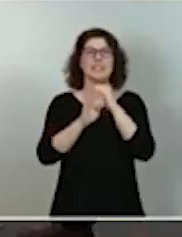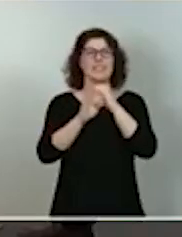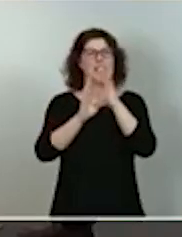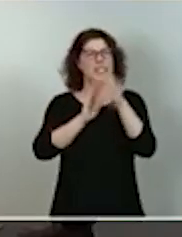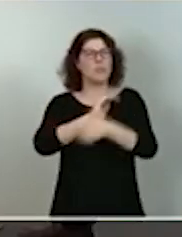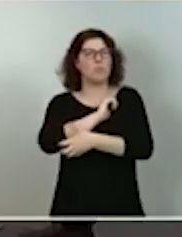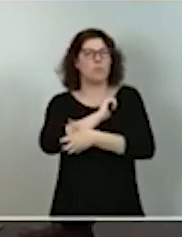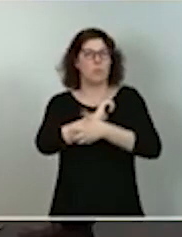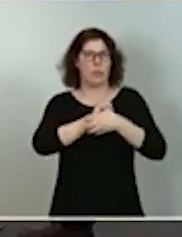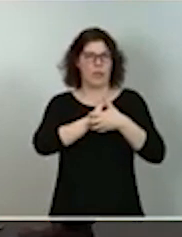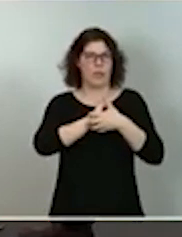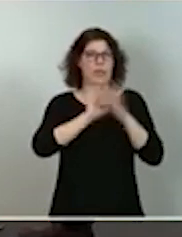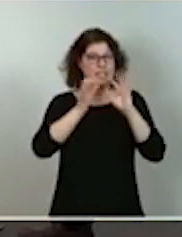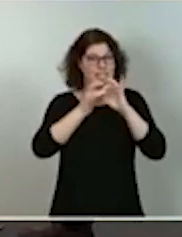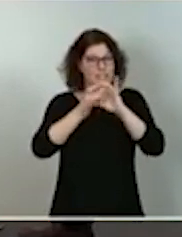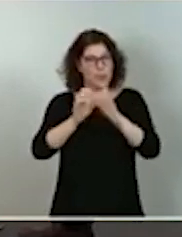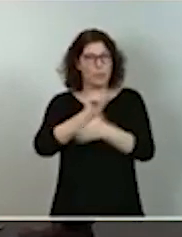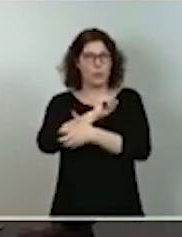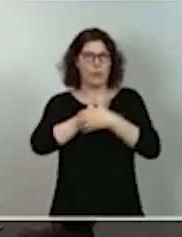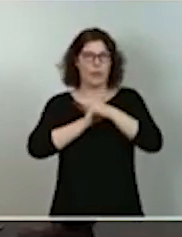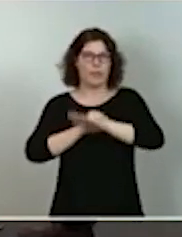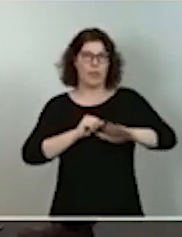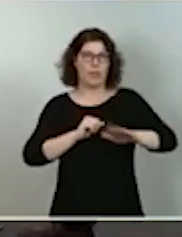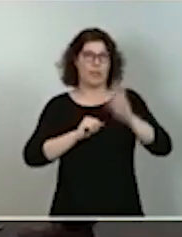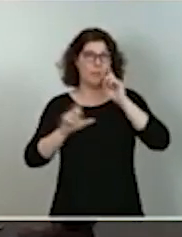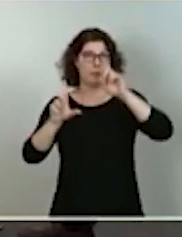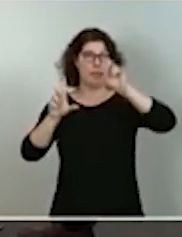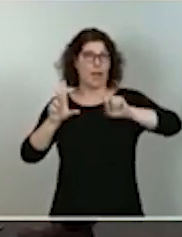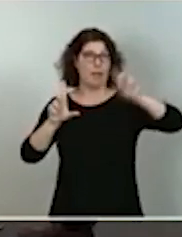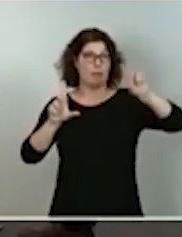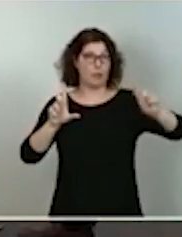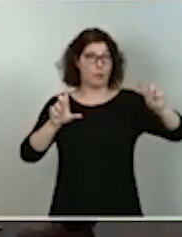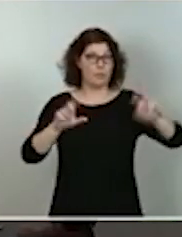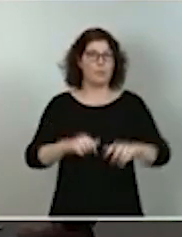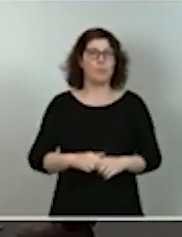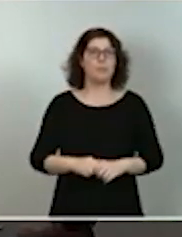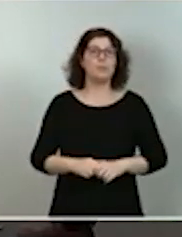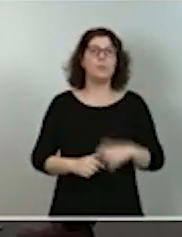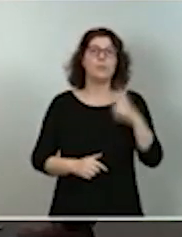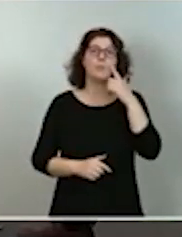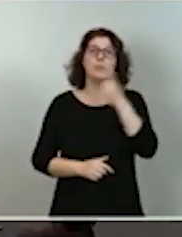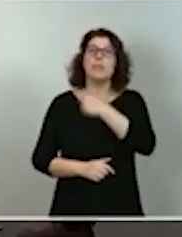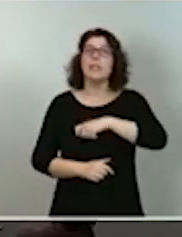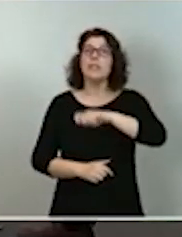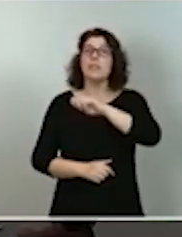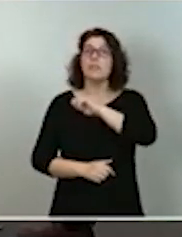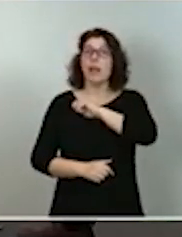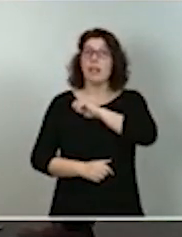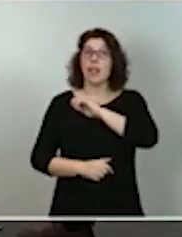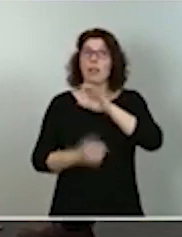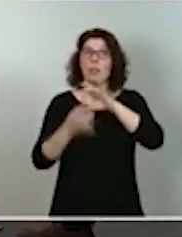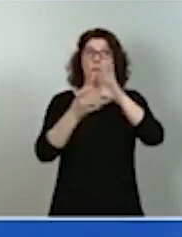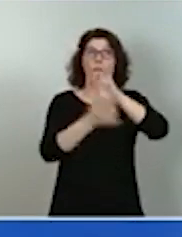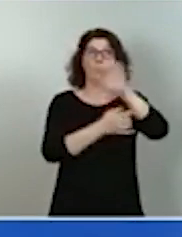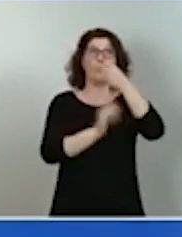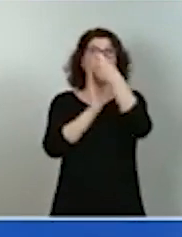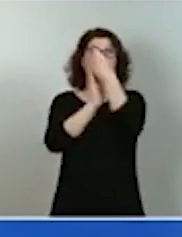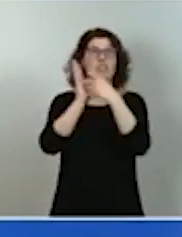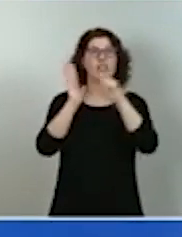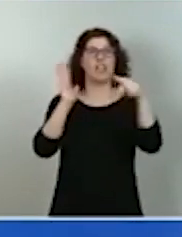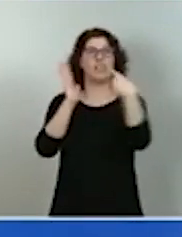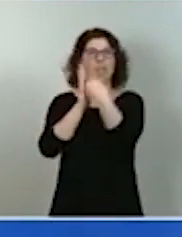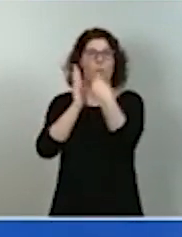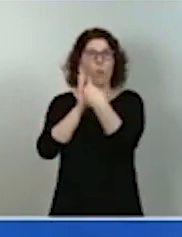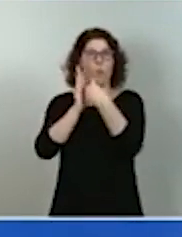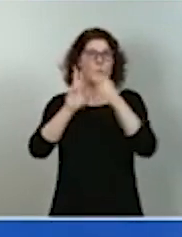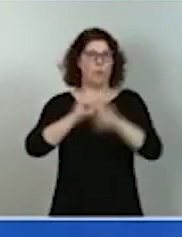la pobreza infantil. Como pueden ver en este gráfico, España ocupa el segundo lugar en Europa en tasa de pobreza infantil solamente por